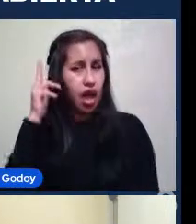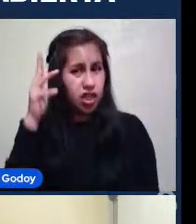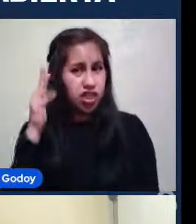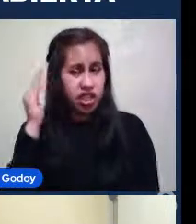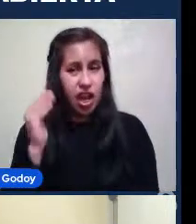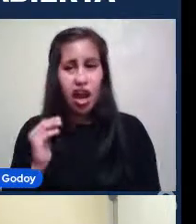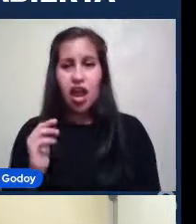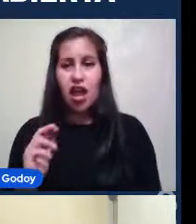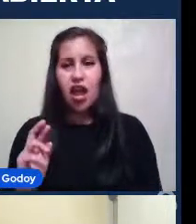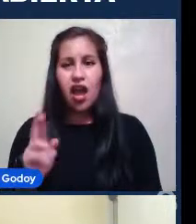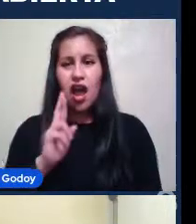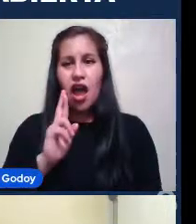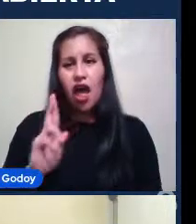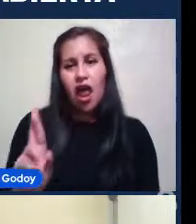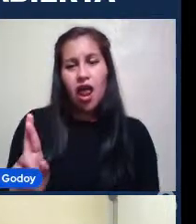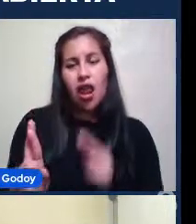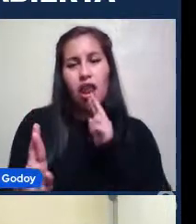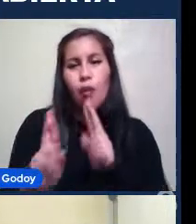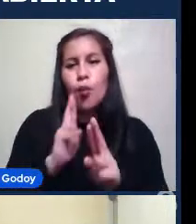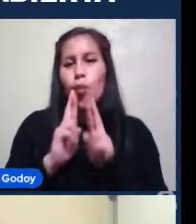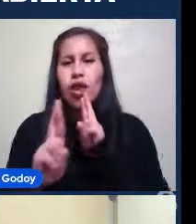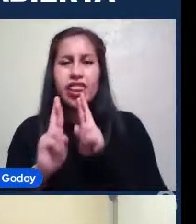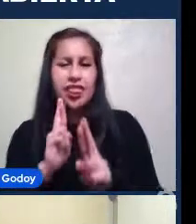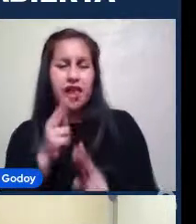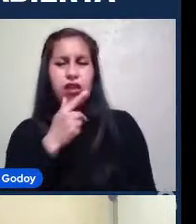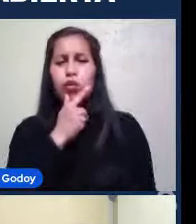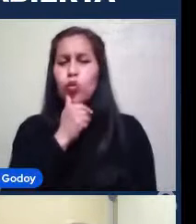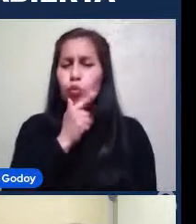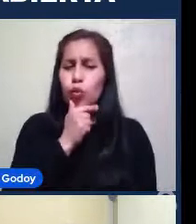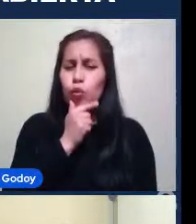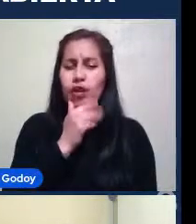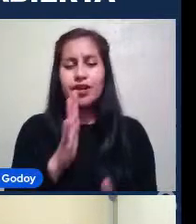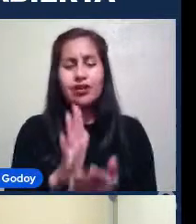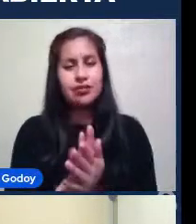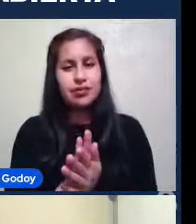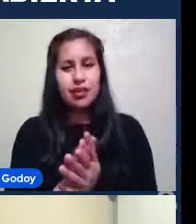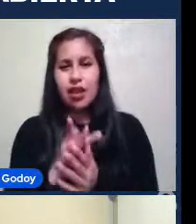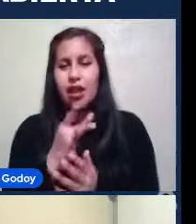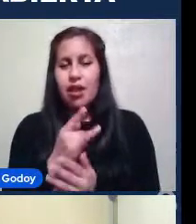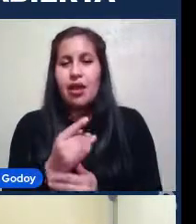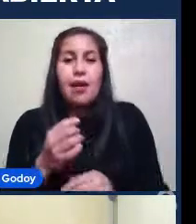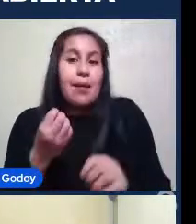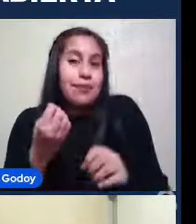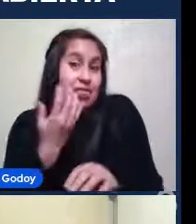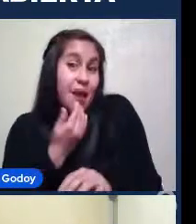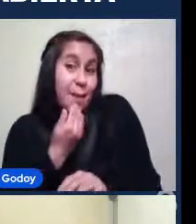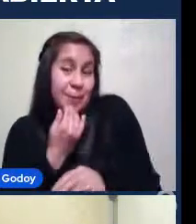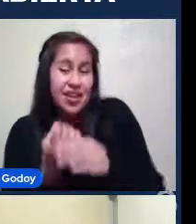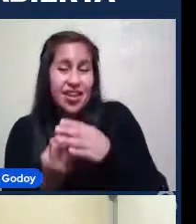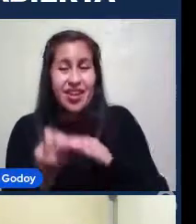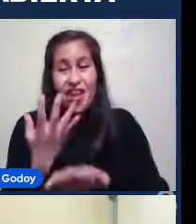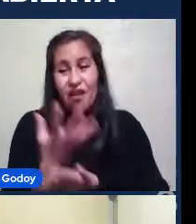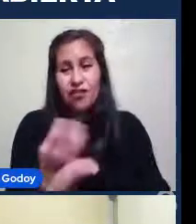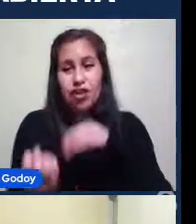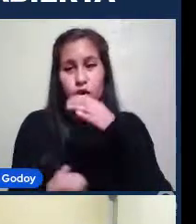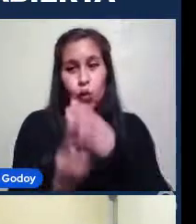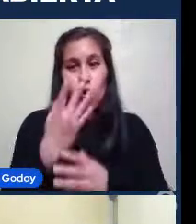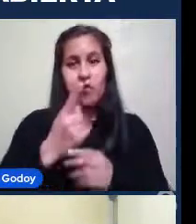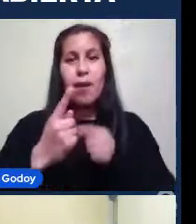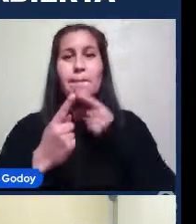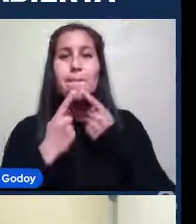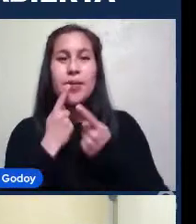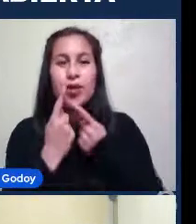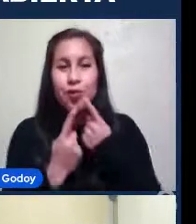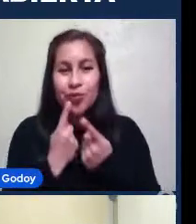de sus dudas que tienen sobre galaxias y que también sirva para que se generen nuevas preguntas para que este tren de conocimiento nunca se detenga.